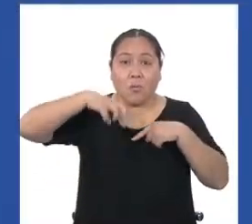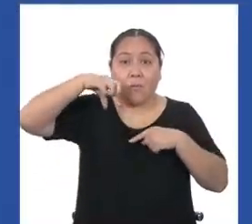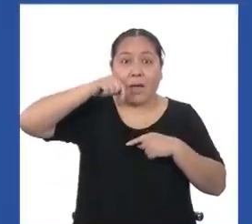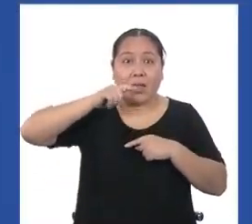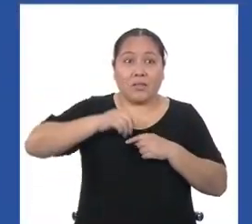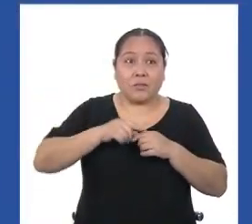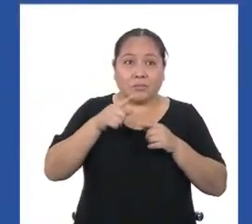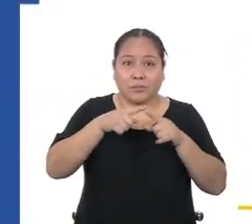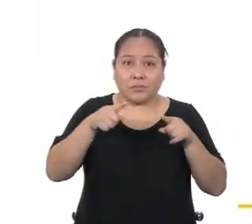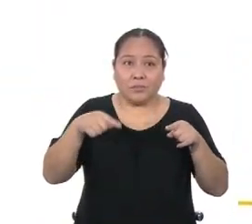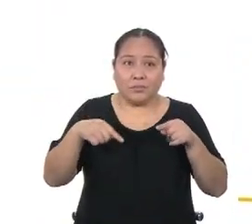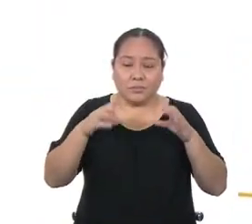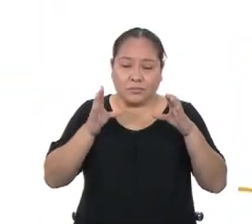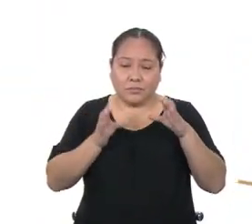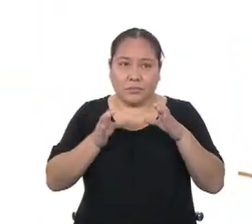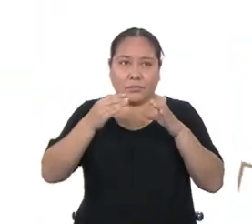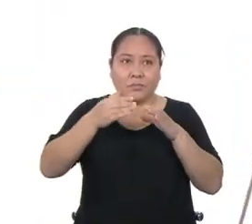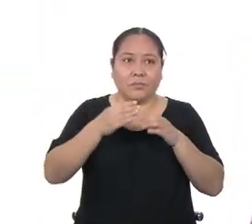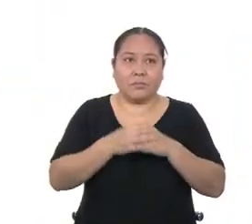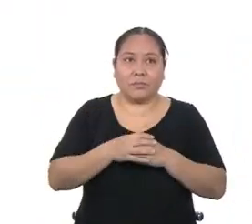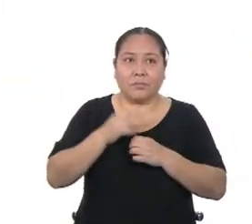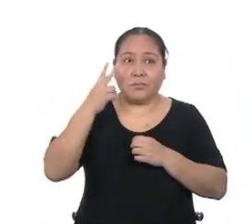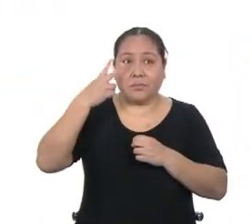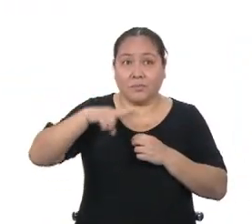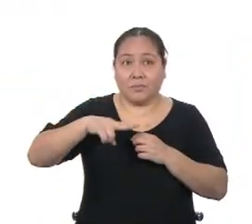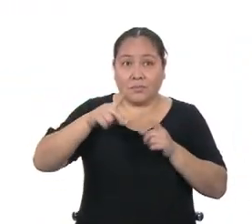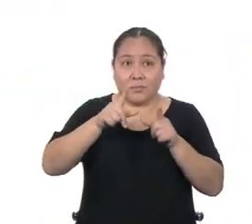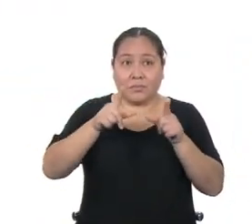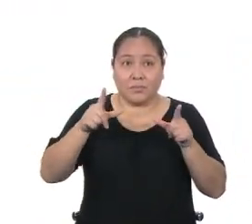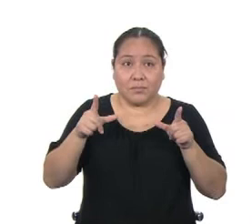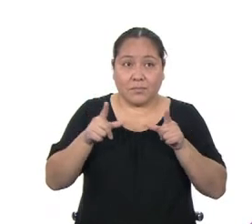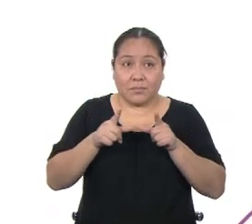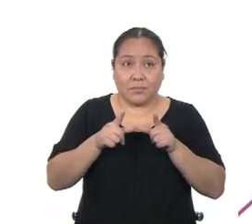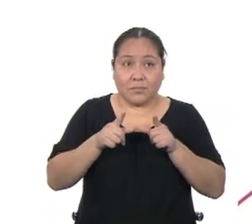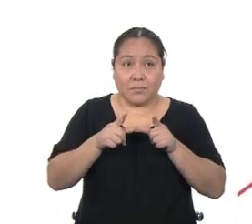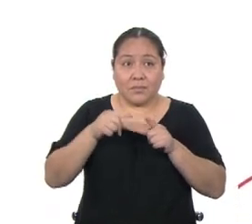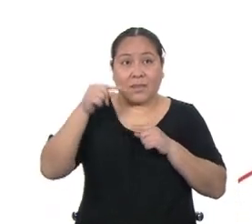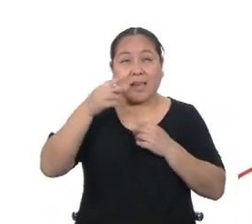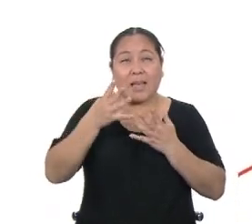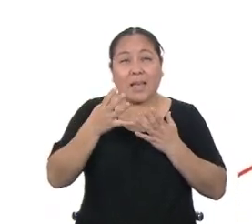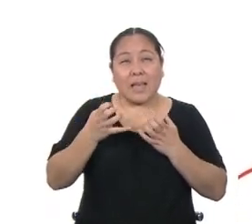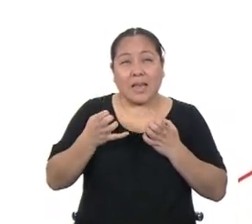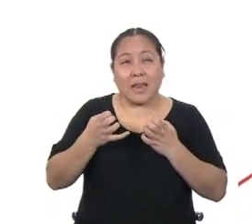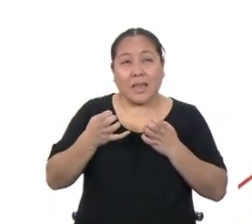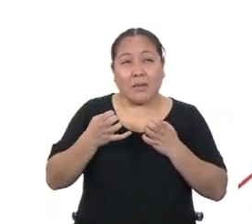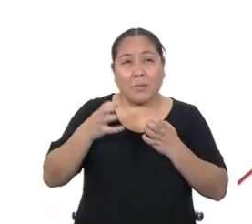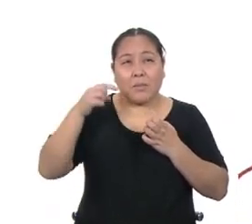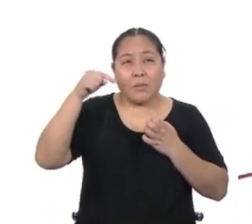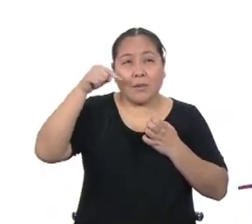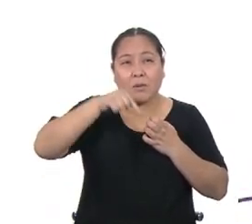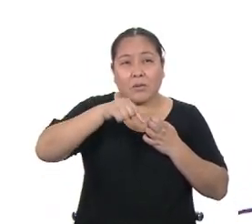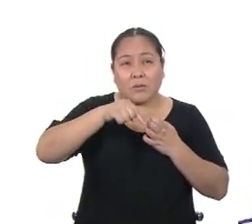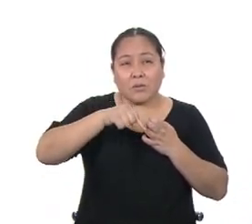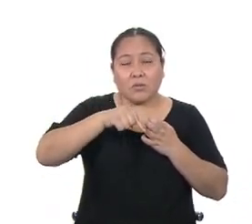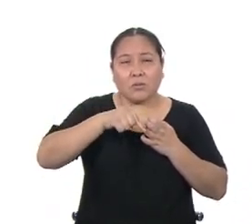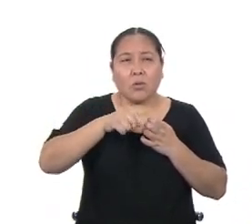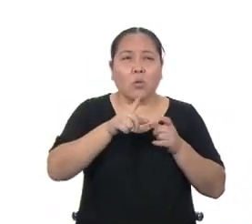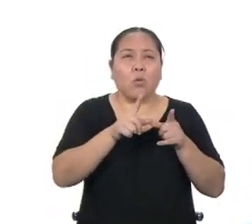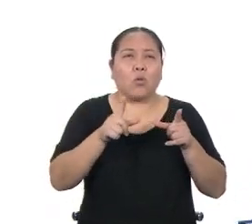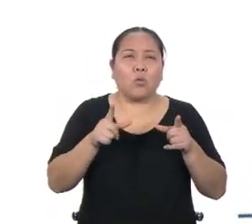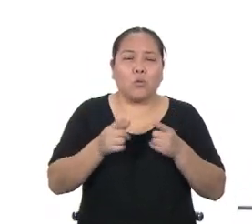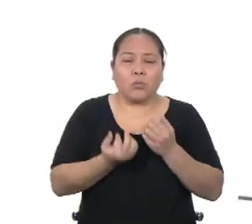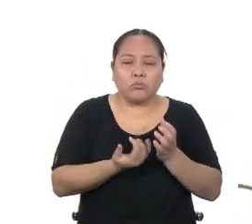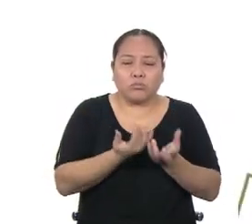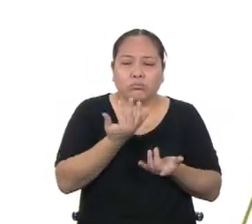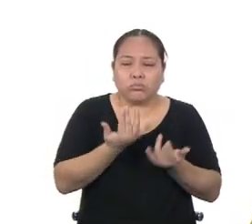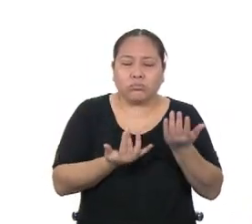siguientes formas. ¿Ven las áreas asombradas? Nosotros queremos sembrar ahí algunas hierbas y verduras como una especie de